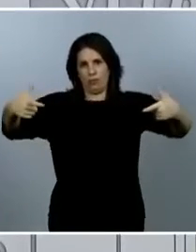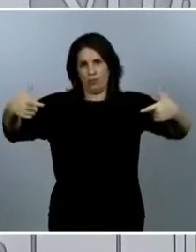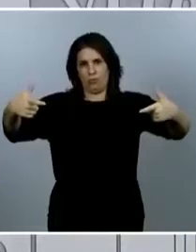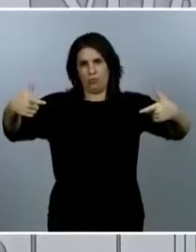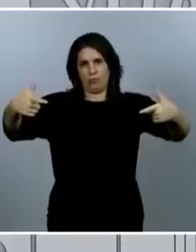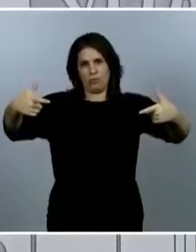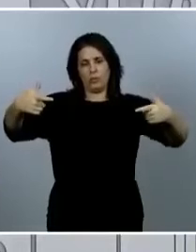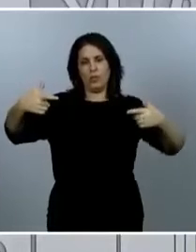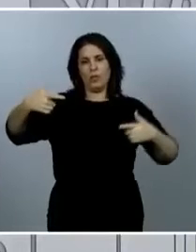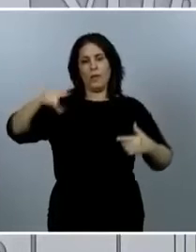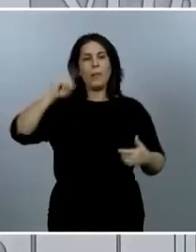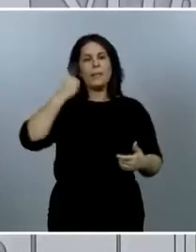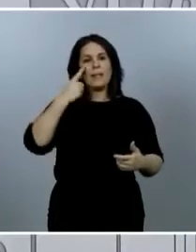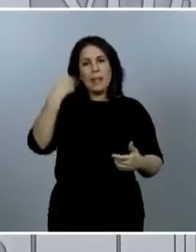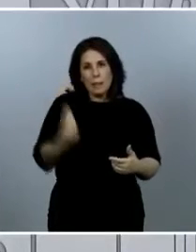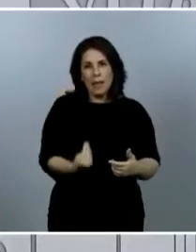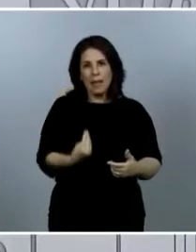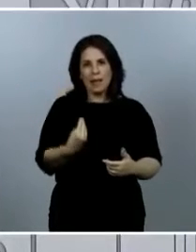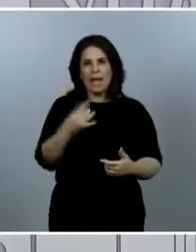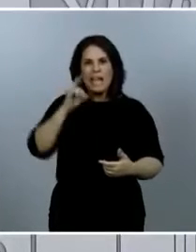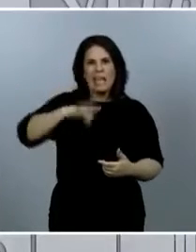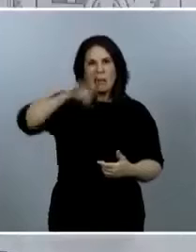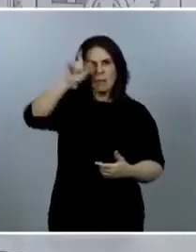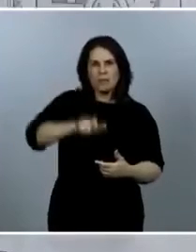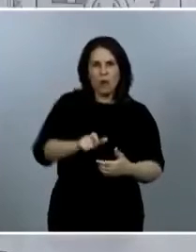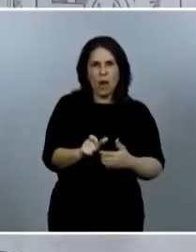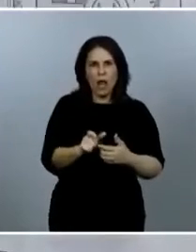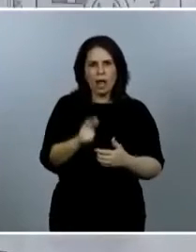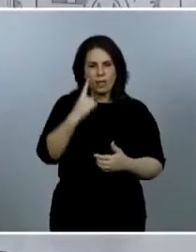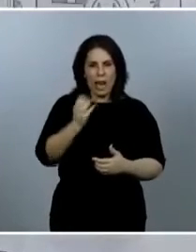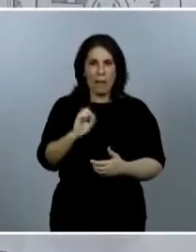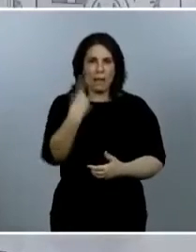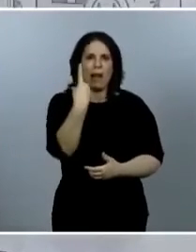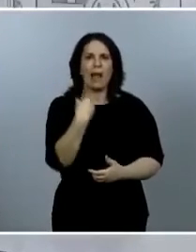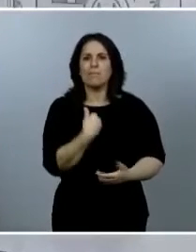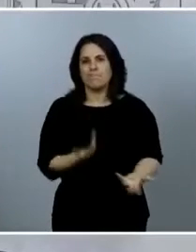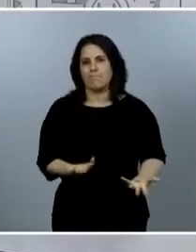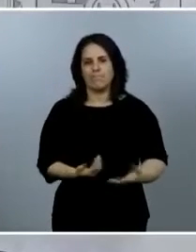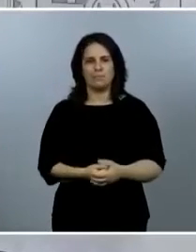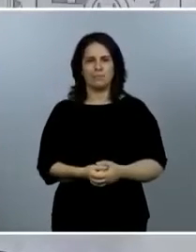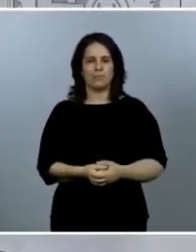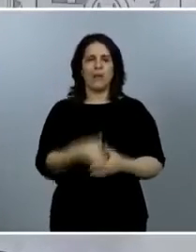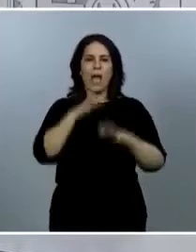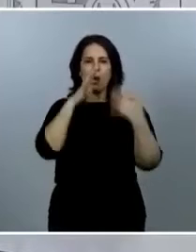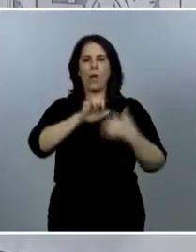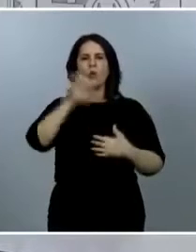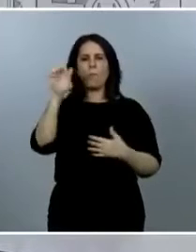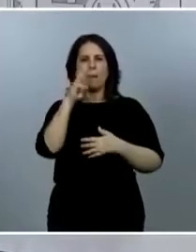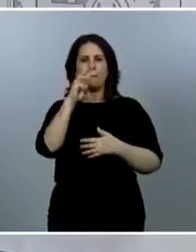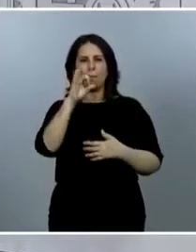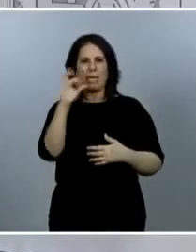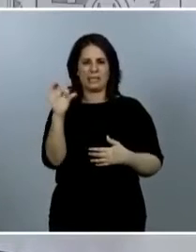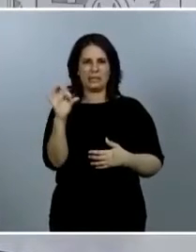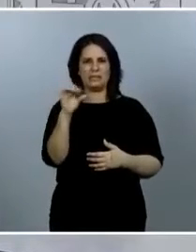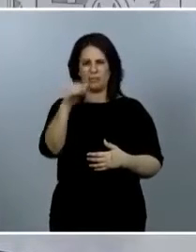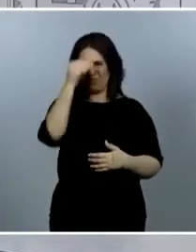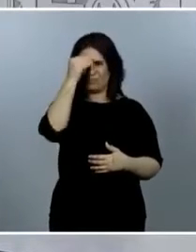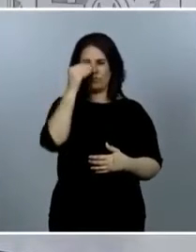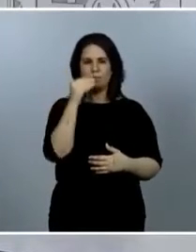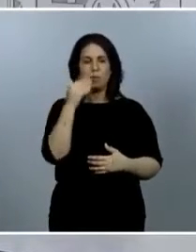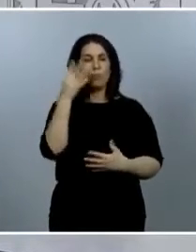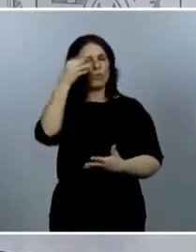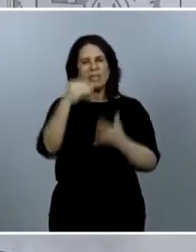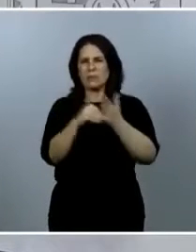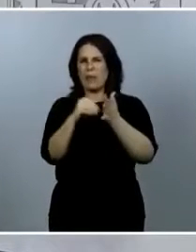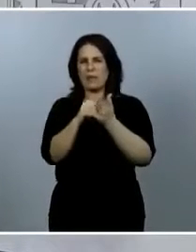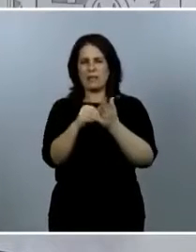correctamente el origen. Le pregunto sobre las cifras Europa Press. ¿No cree que el hecho de que no coincidan muchos días las cifras que da el